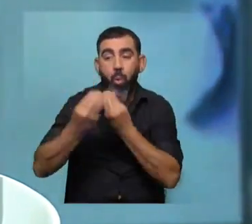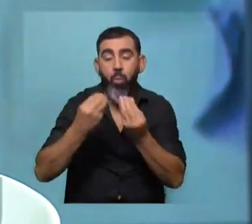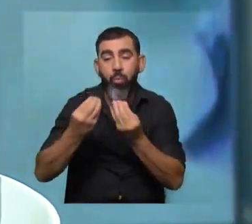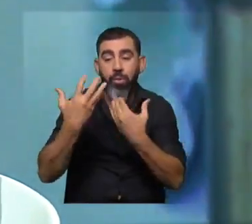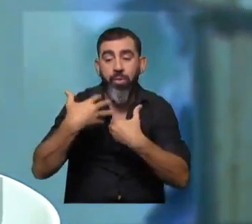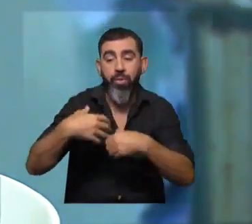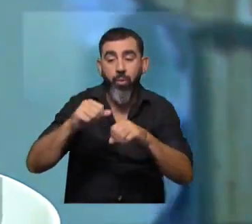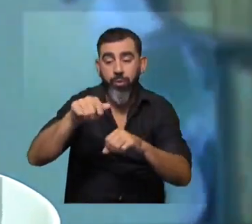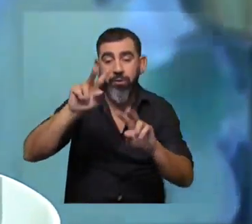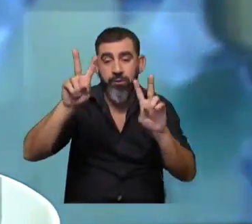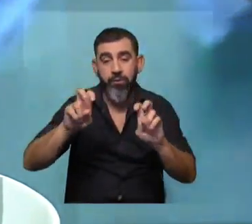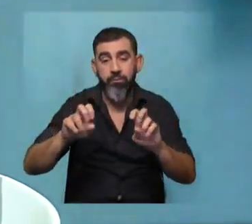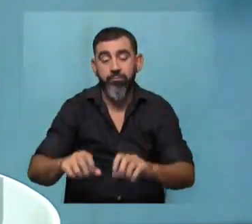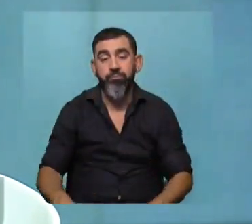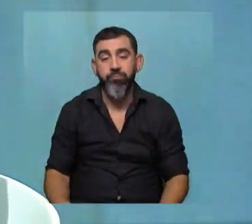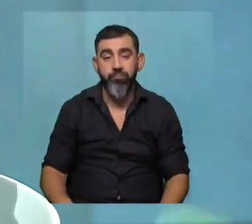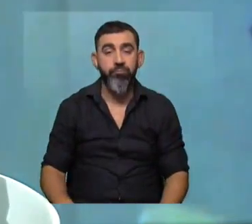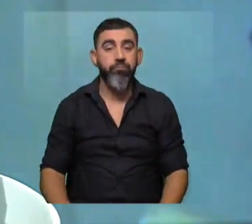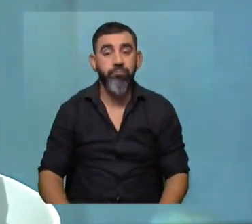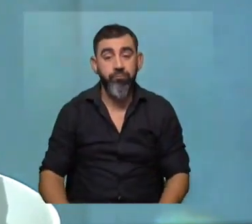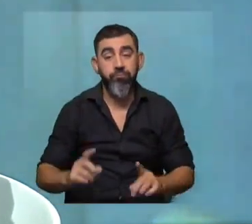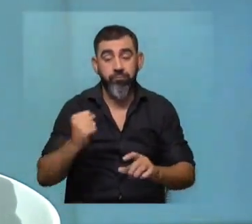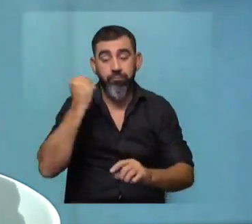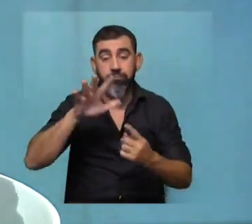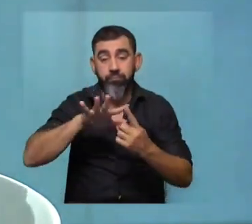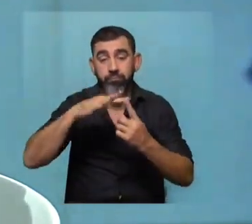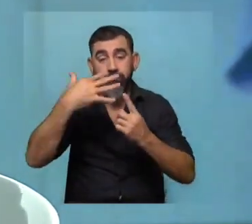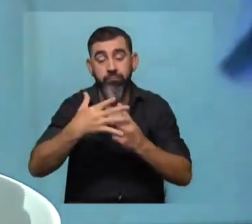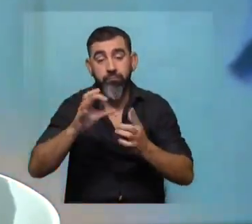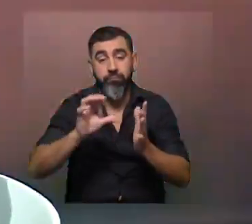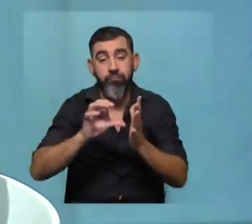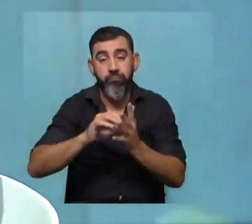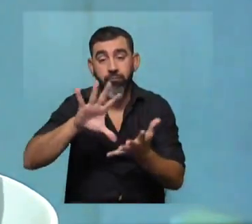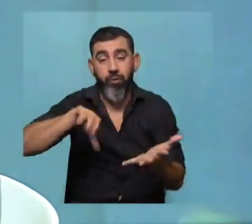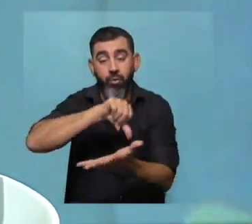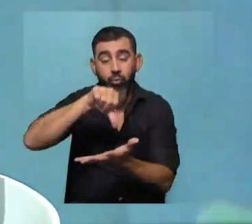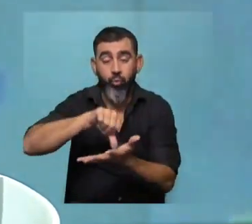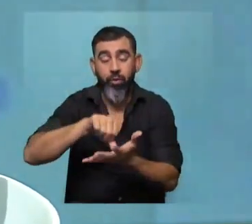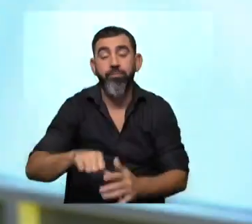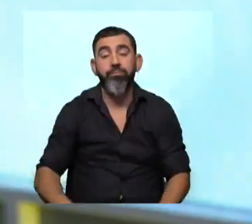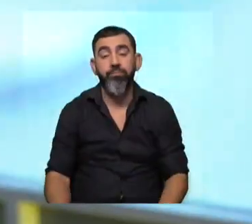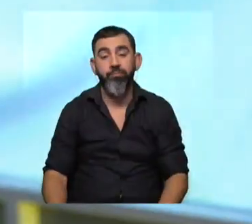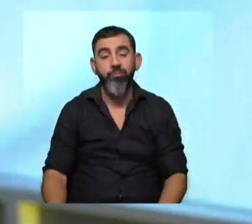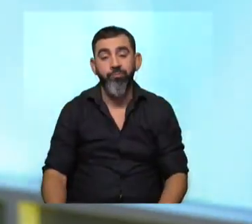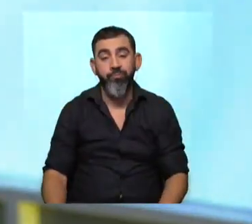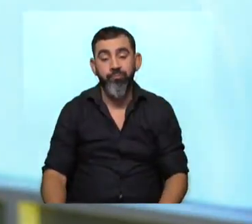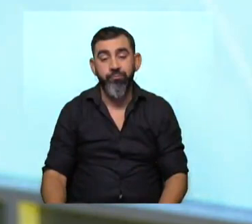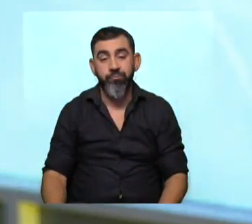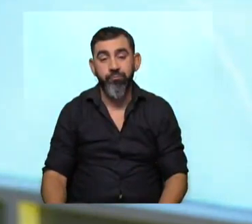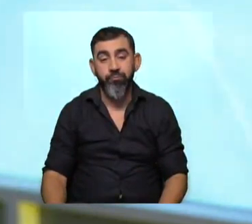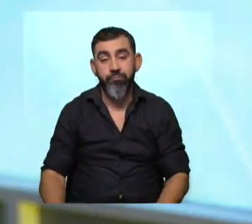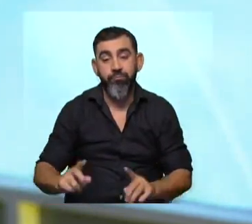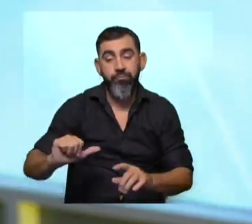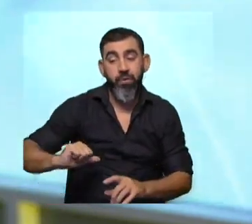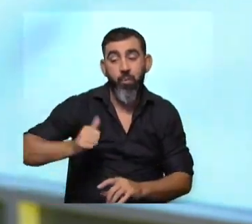detectar eso y que eso también es parte de nuestro entorno y de nuestro ecosistema urbano, si lo queremos llamar así. Una de las cosas, y ya aprovecho